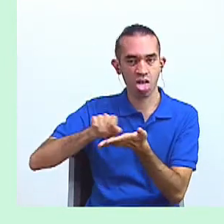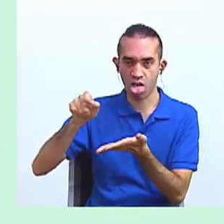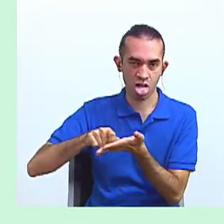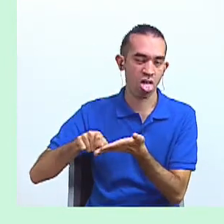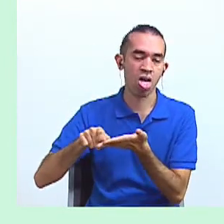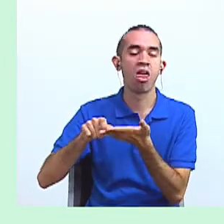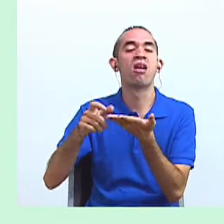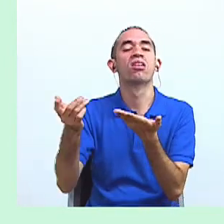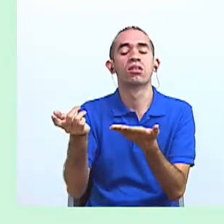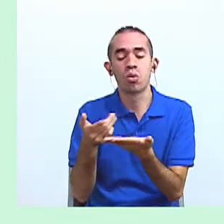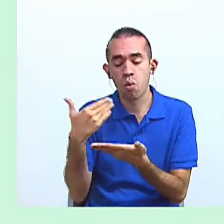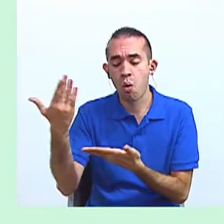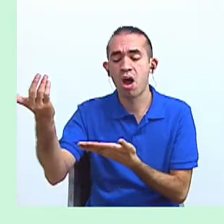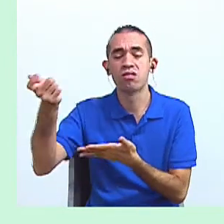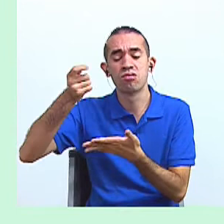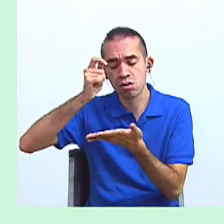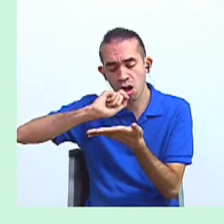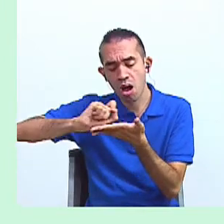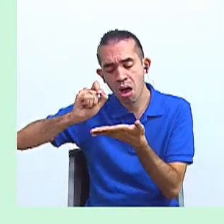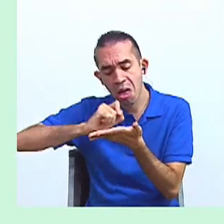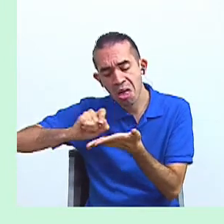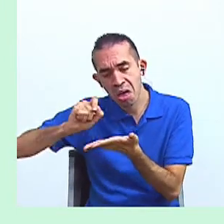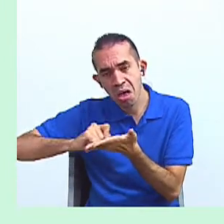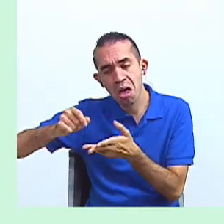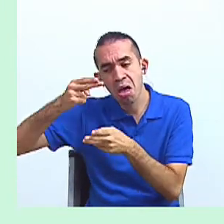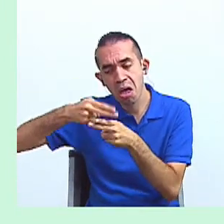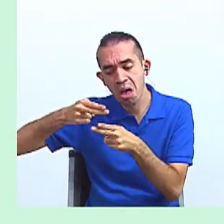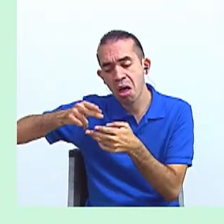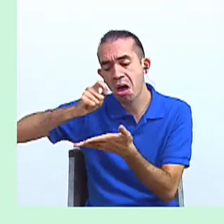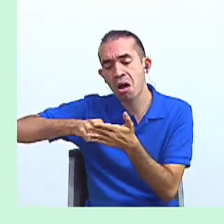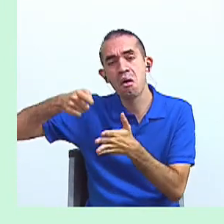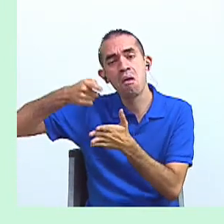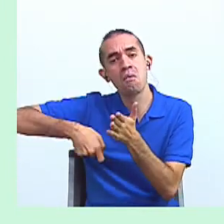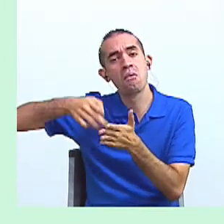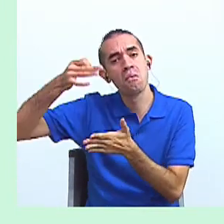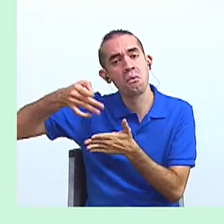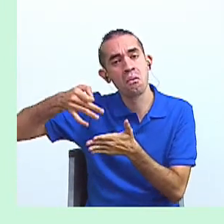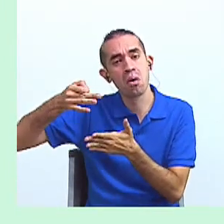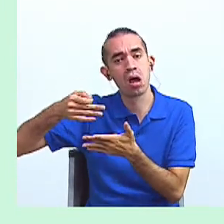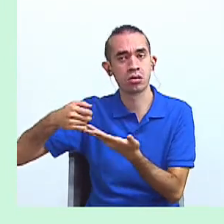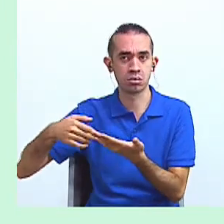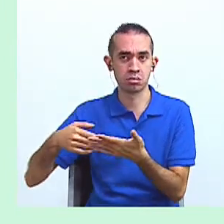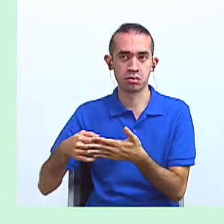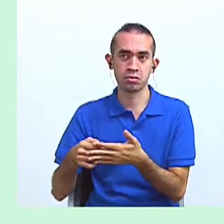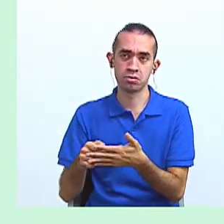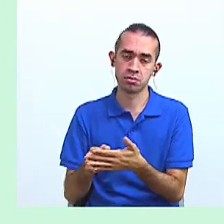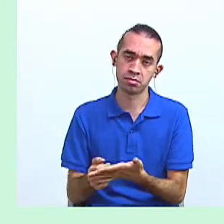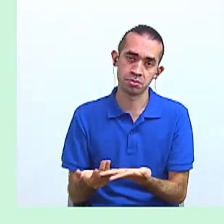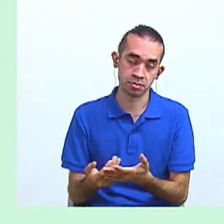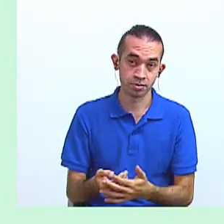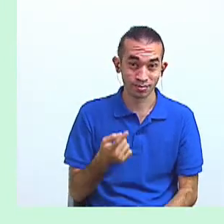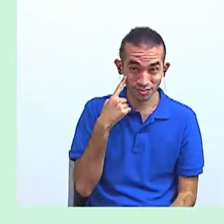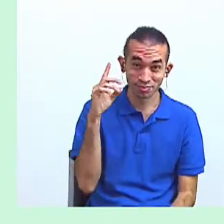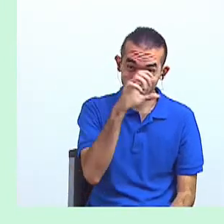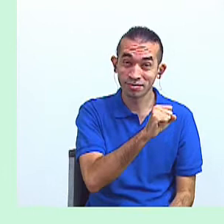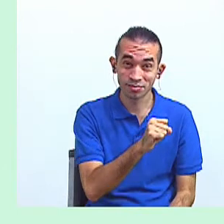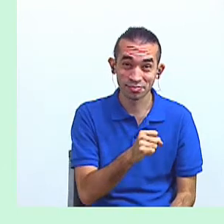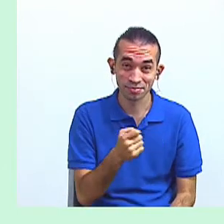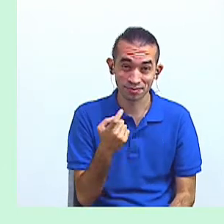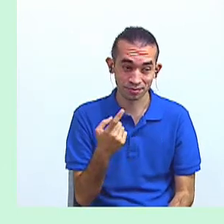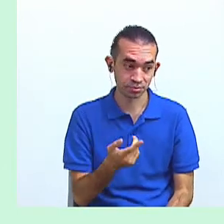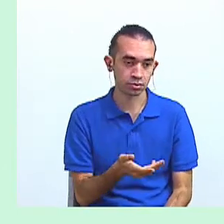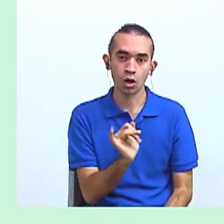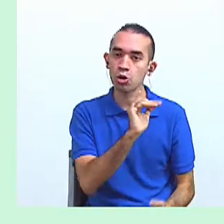agarrapatear su nombre cuando debía firmar algún papel oficial. Ven, nos